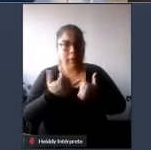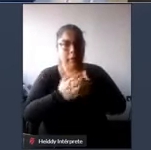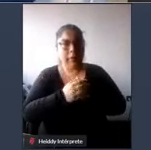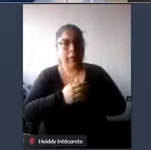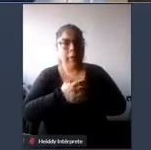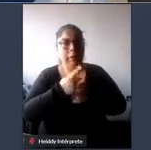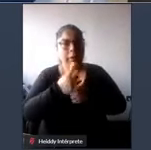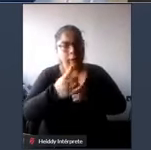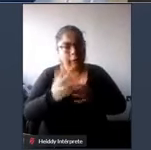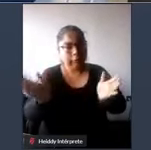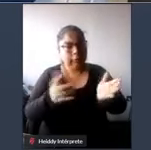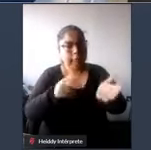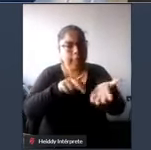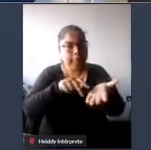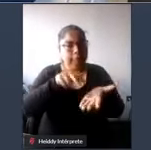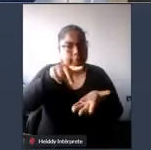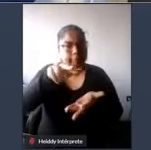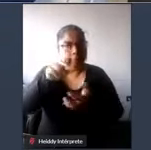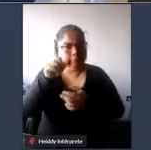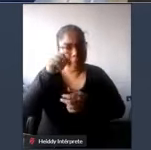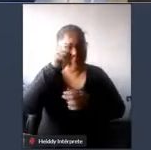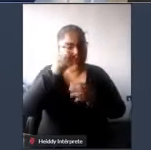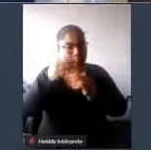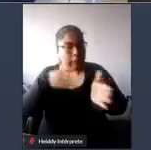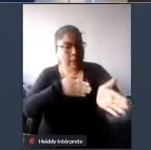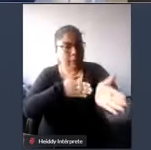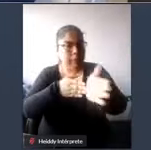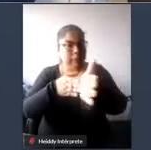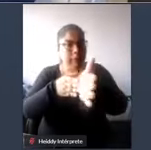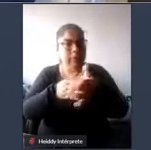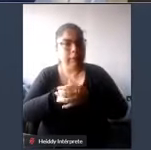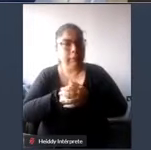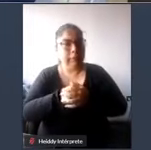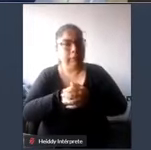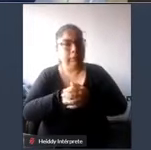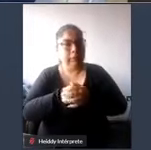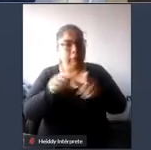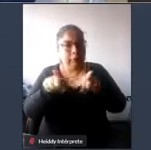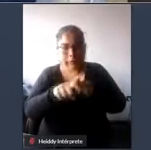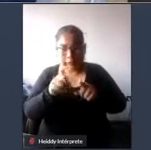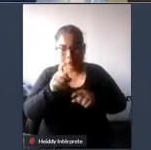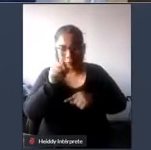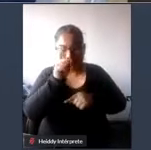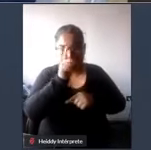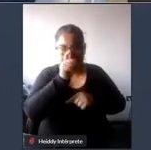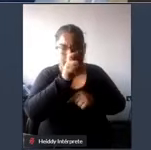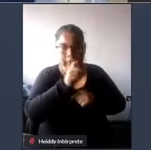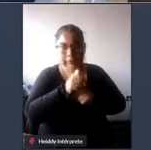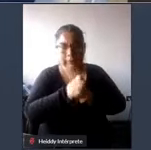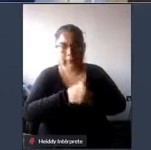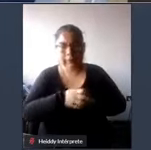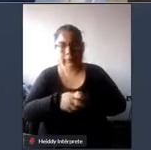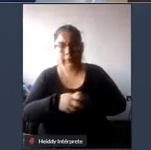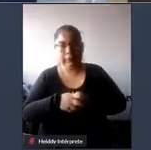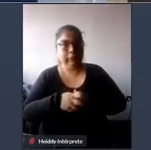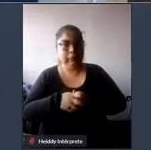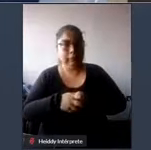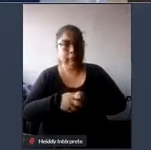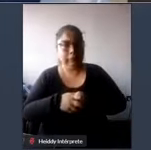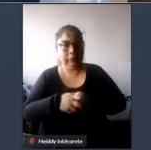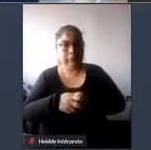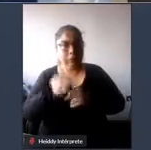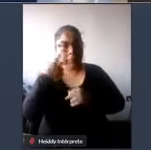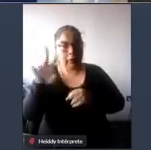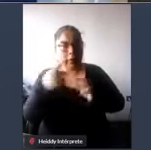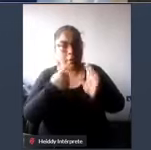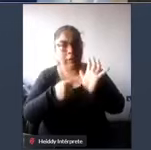condiciones de transitabilidad y accesibilidad son tan complicadas y difíciles como las ha mostrado